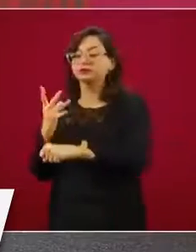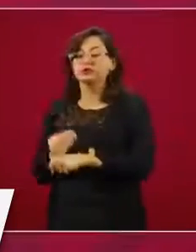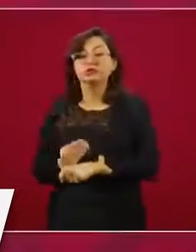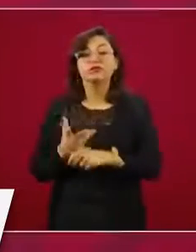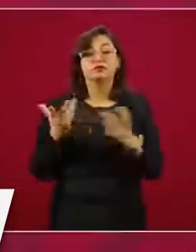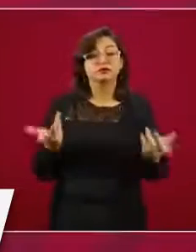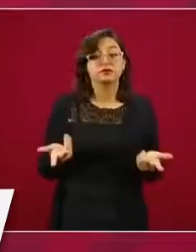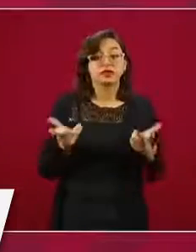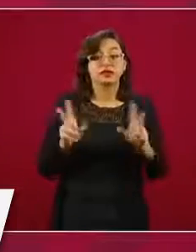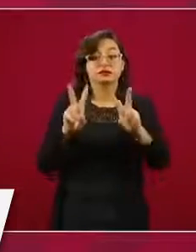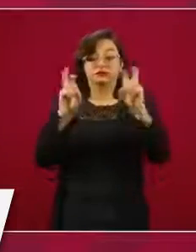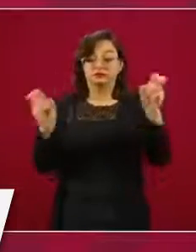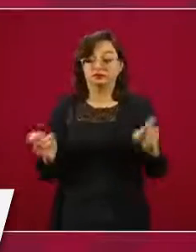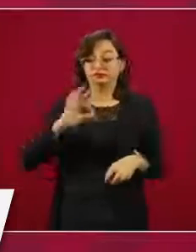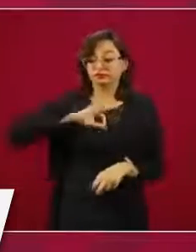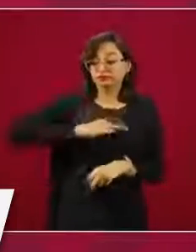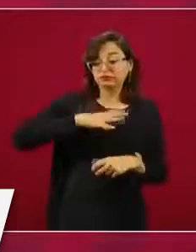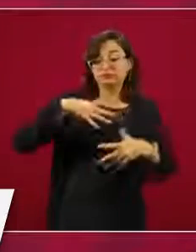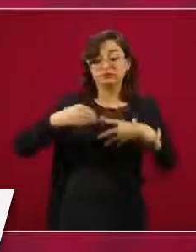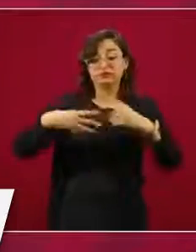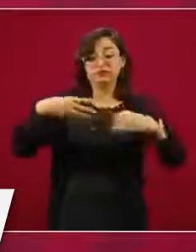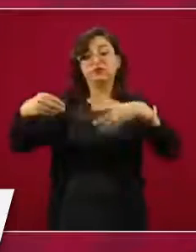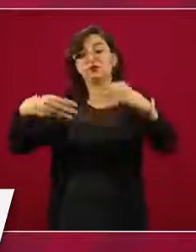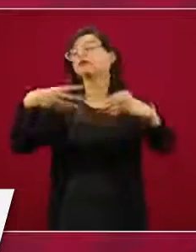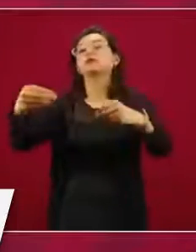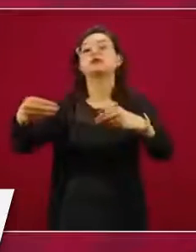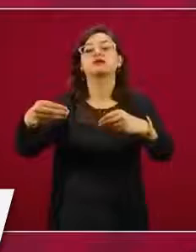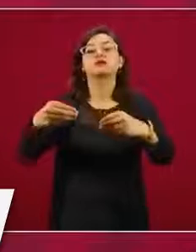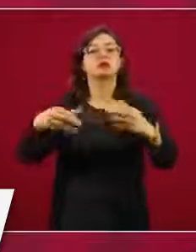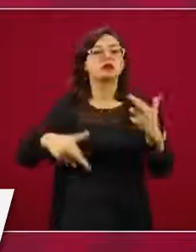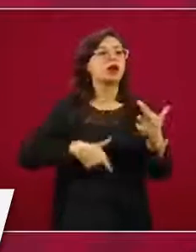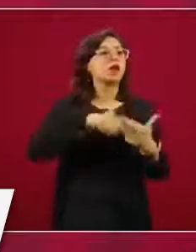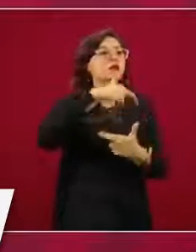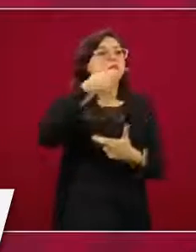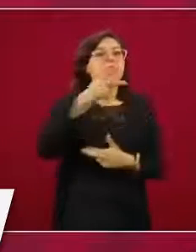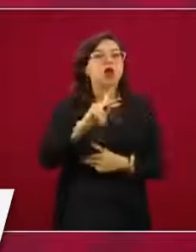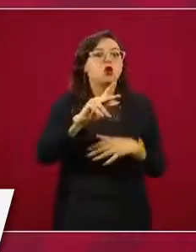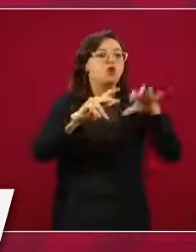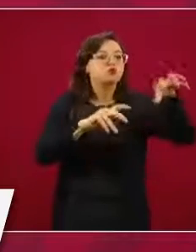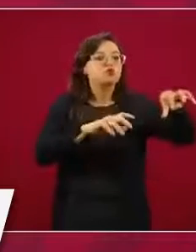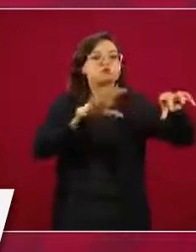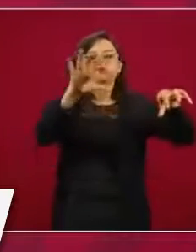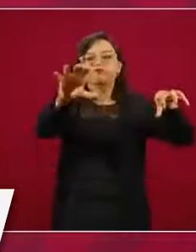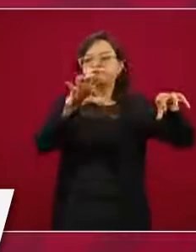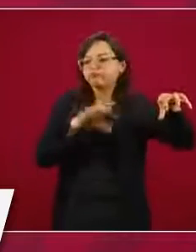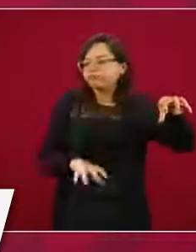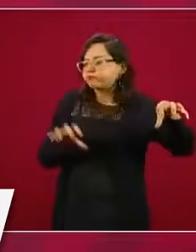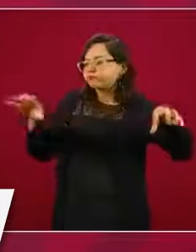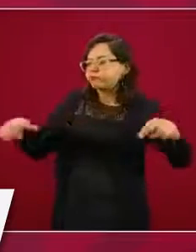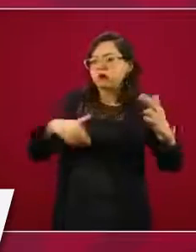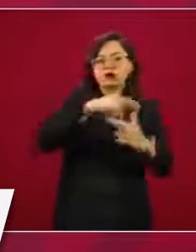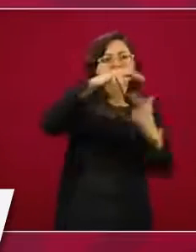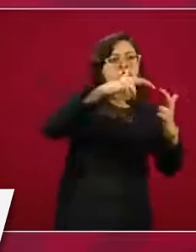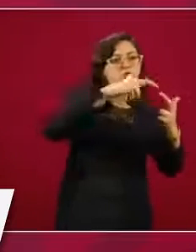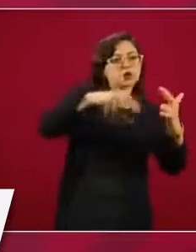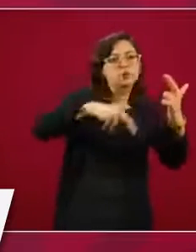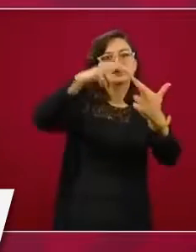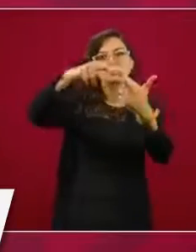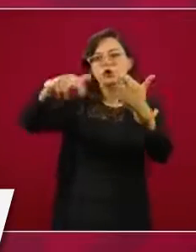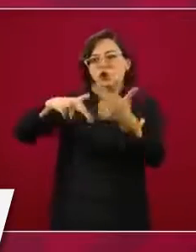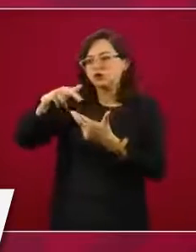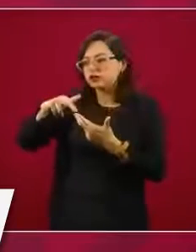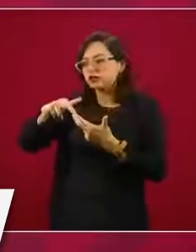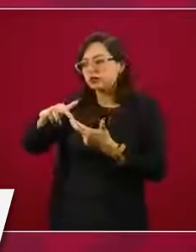nos permite concentrar recursos, tanto